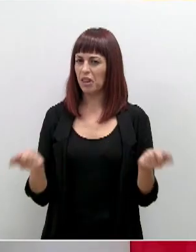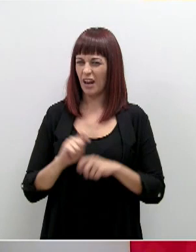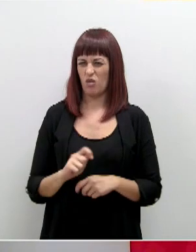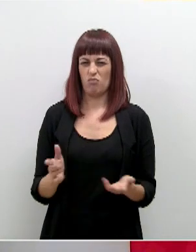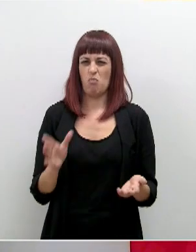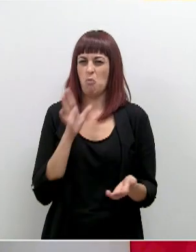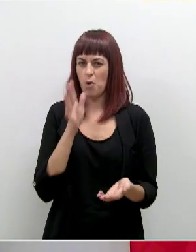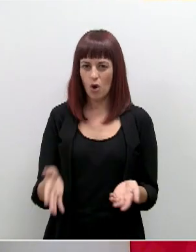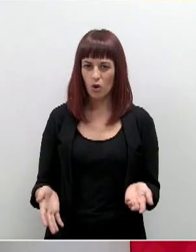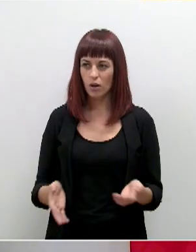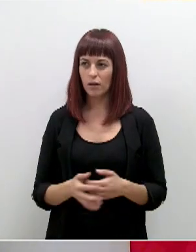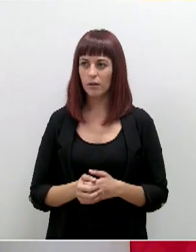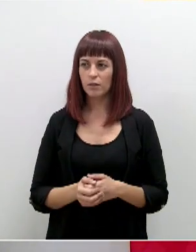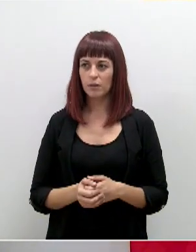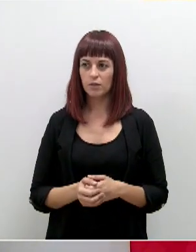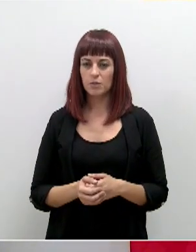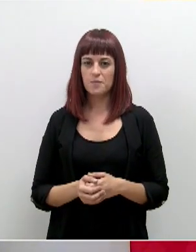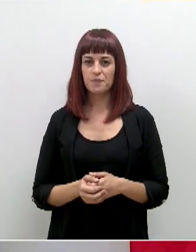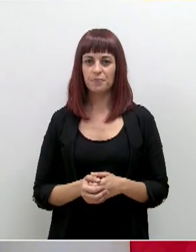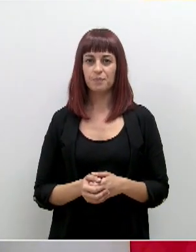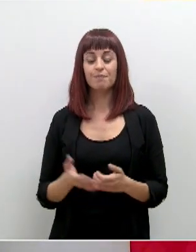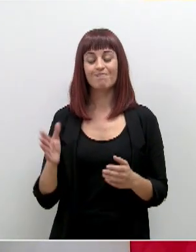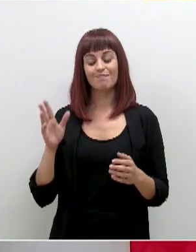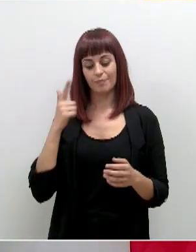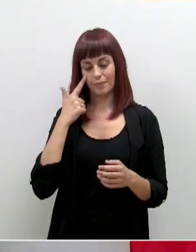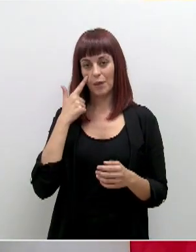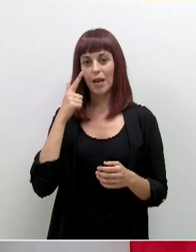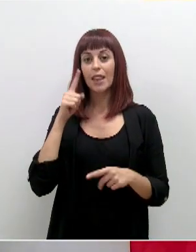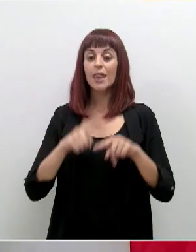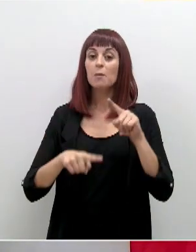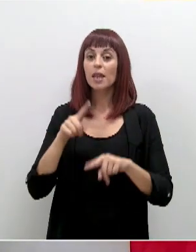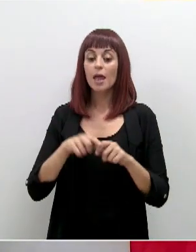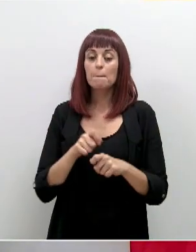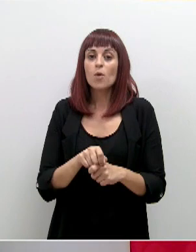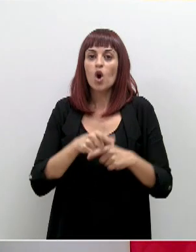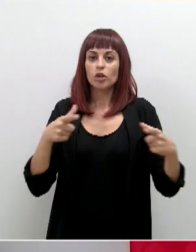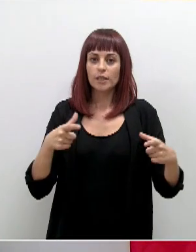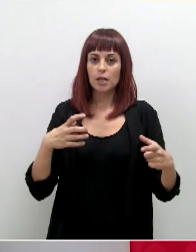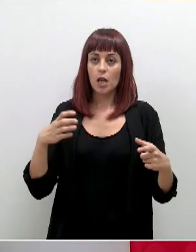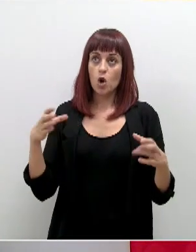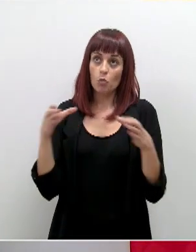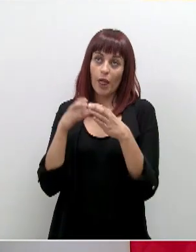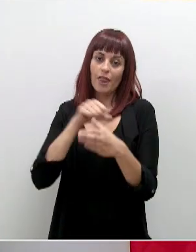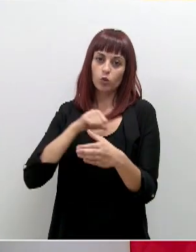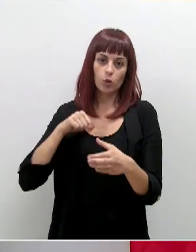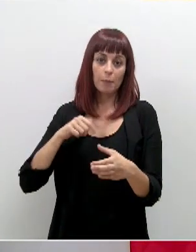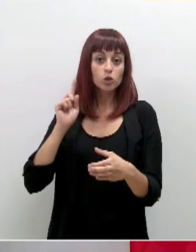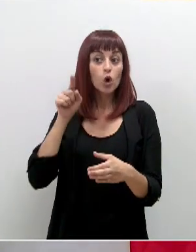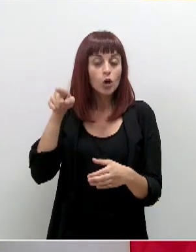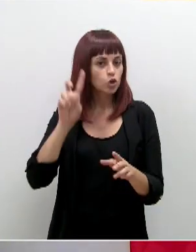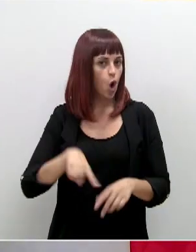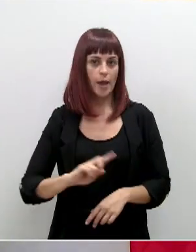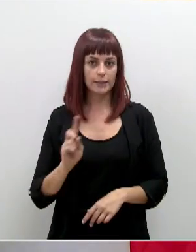Bueno, en principio, eso es los casos, los brotes que se pueden producir entre comunidades autónomas, pero no es solo eso.